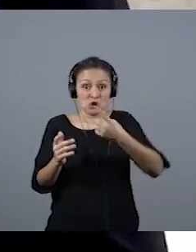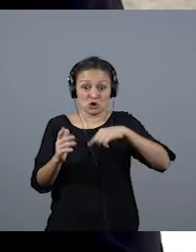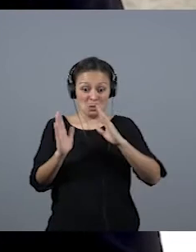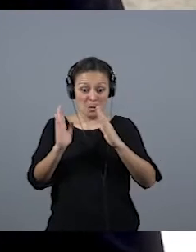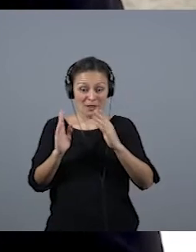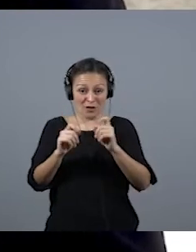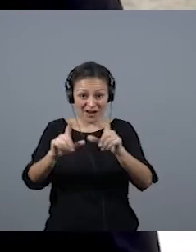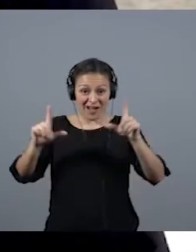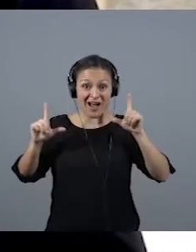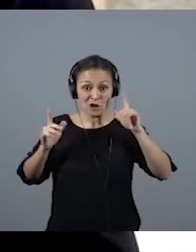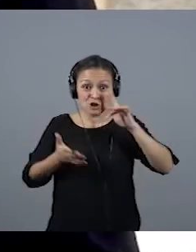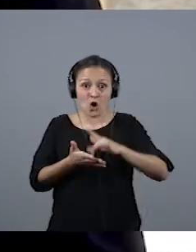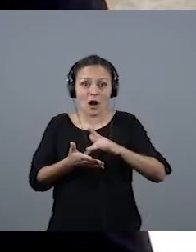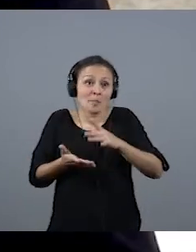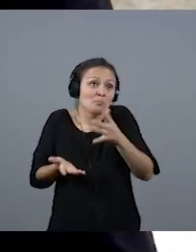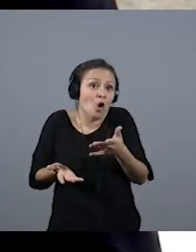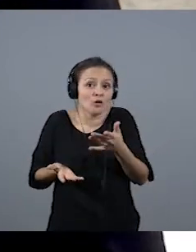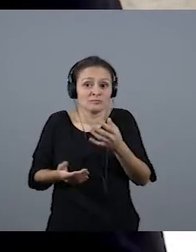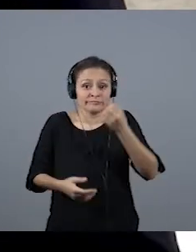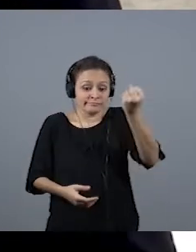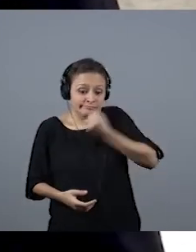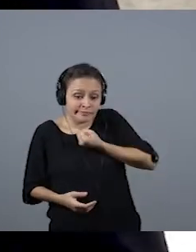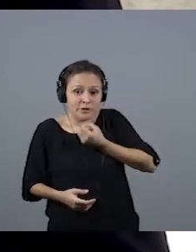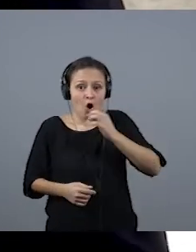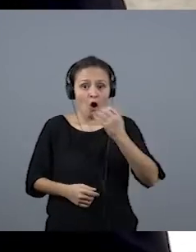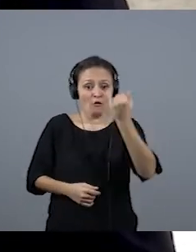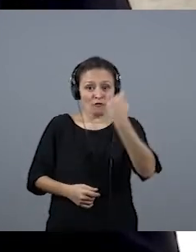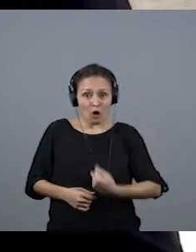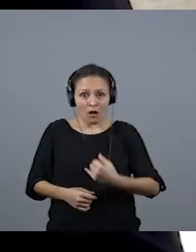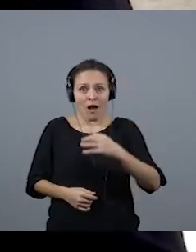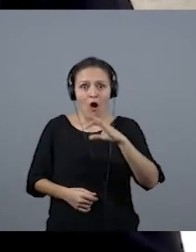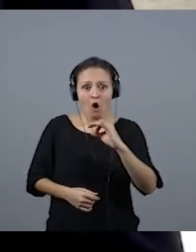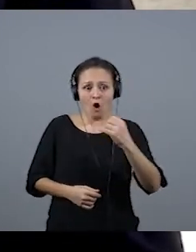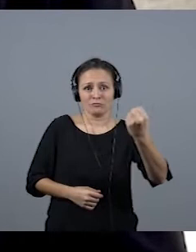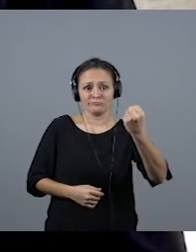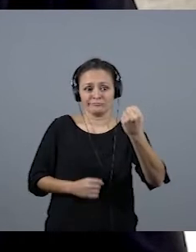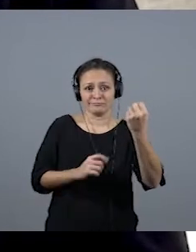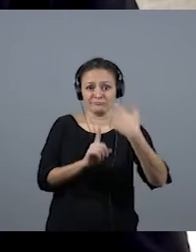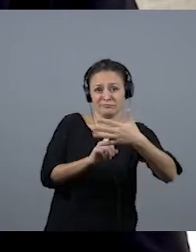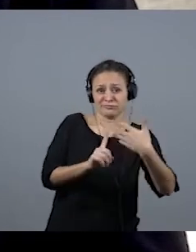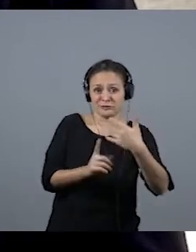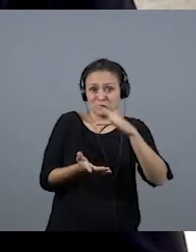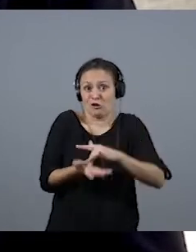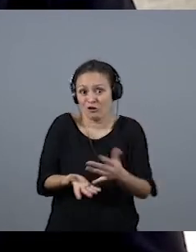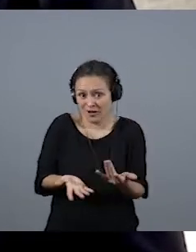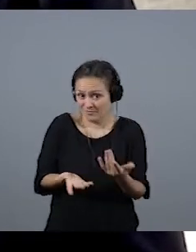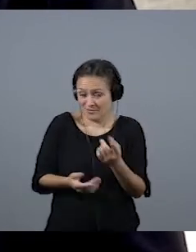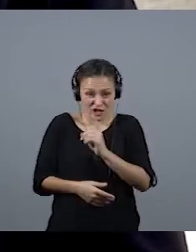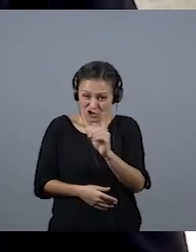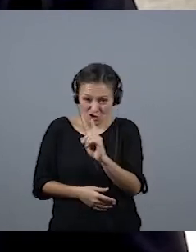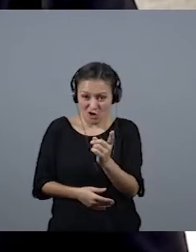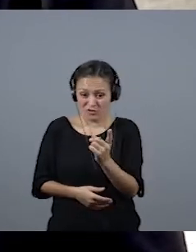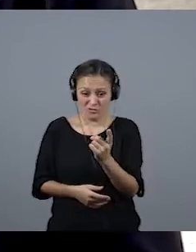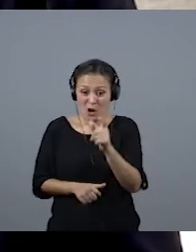algunas nos han asesinado, nos han violado, nos han agredido. No, hay muchas mujeres que